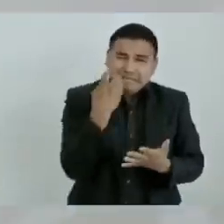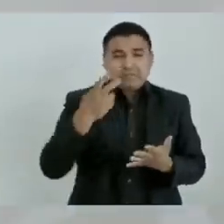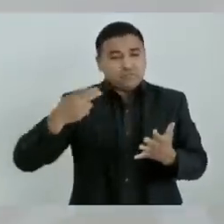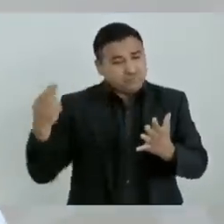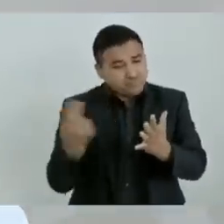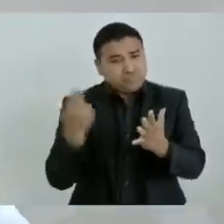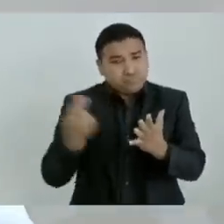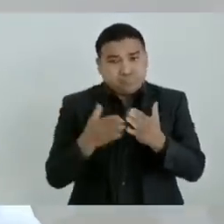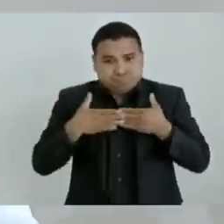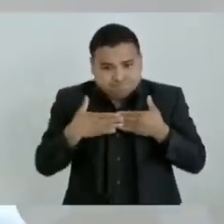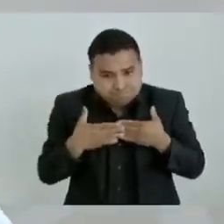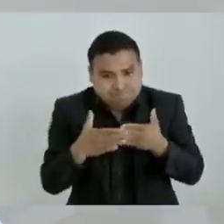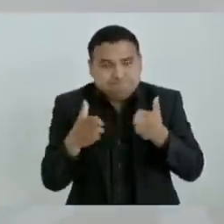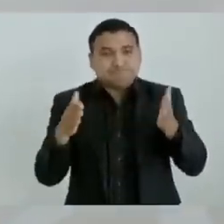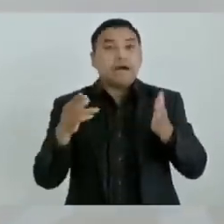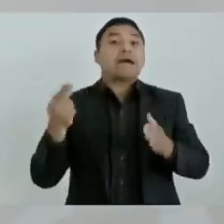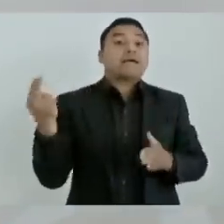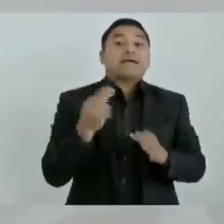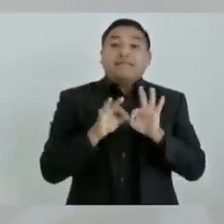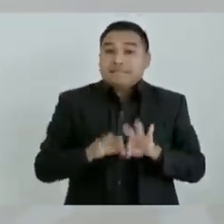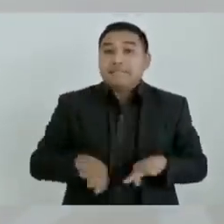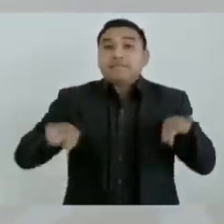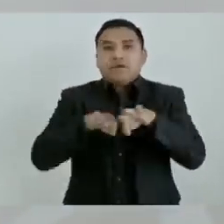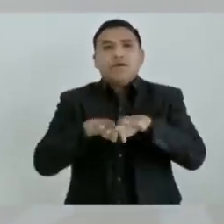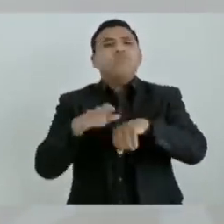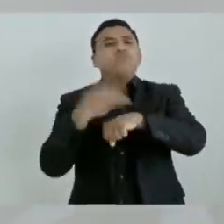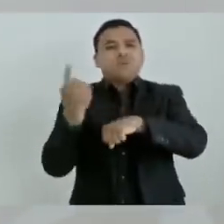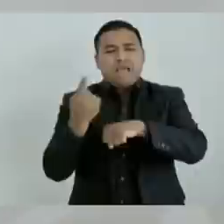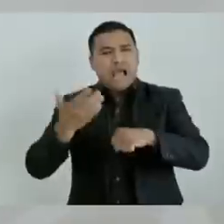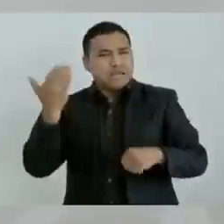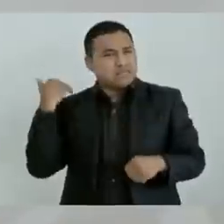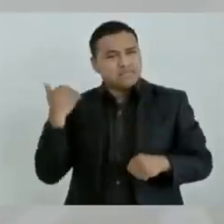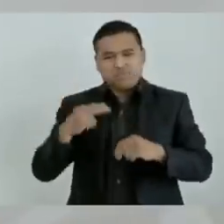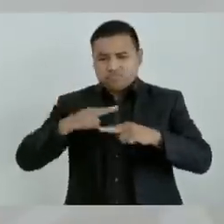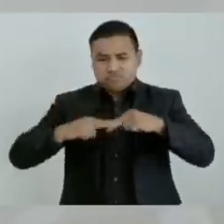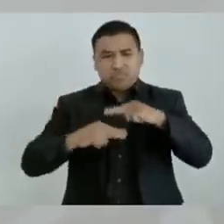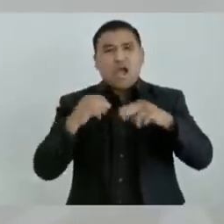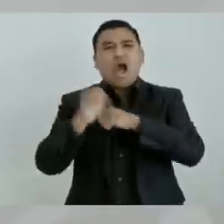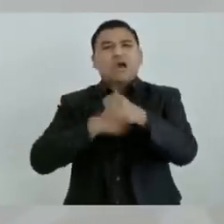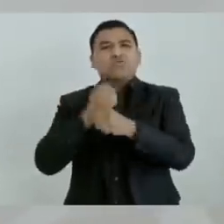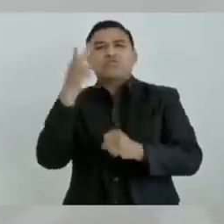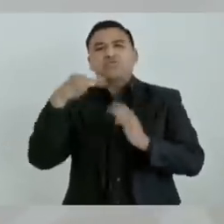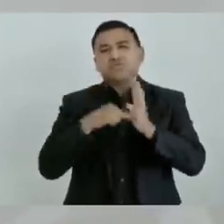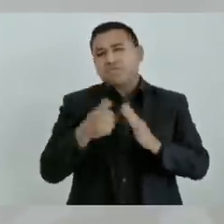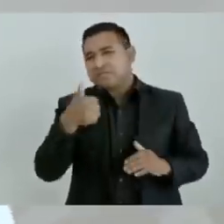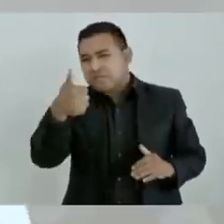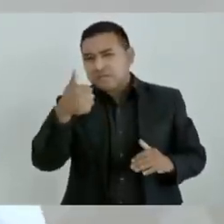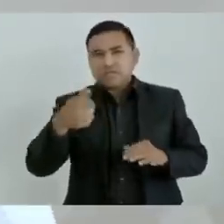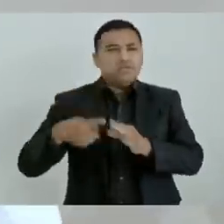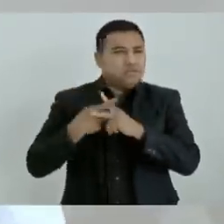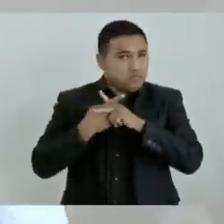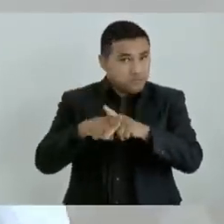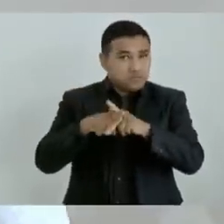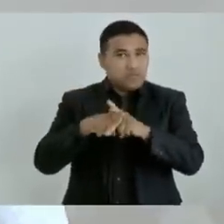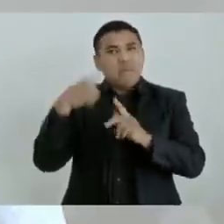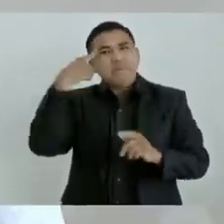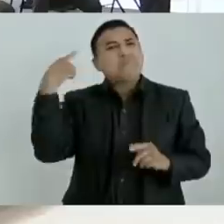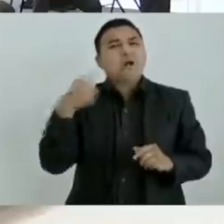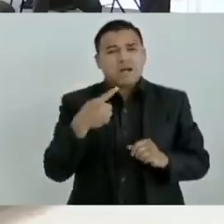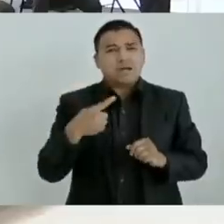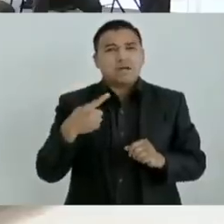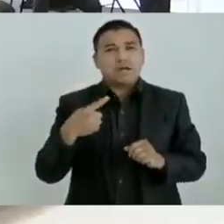su ampliación, porque fue construido en el año 2006 para